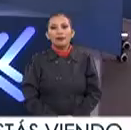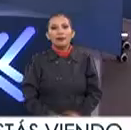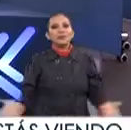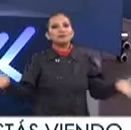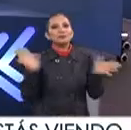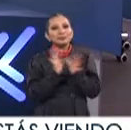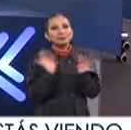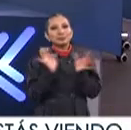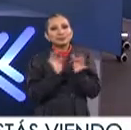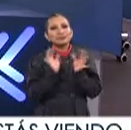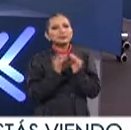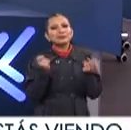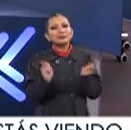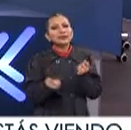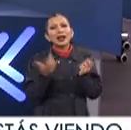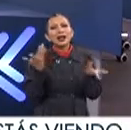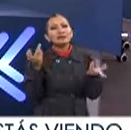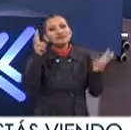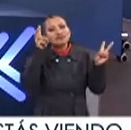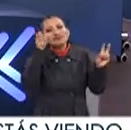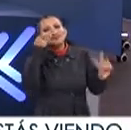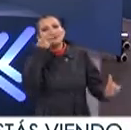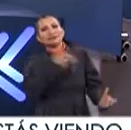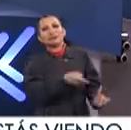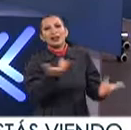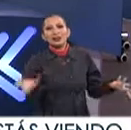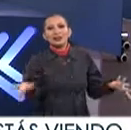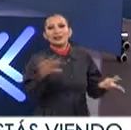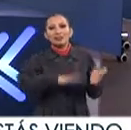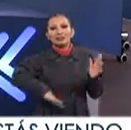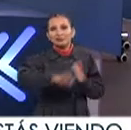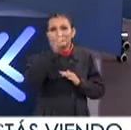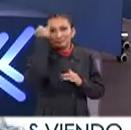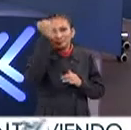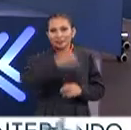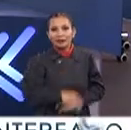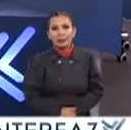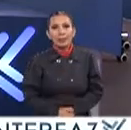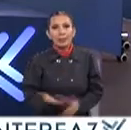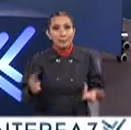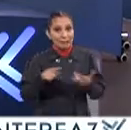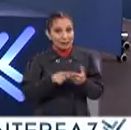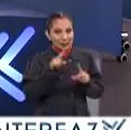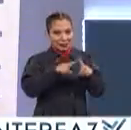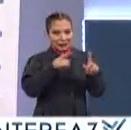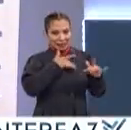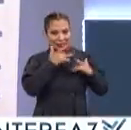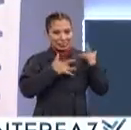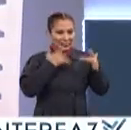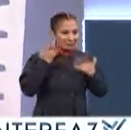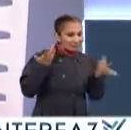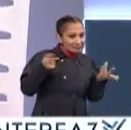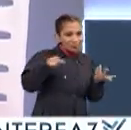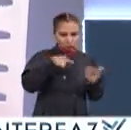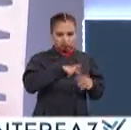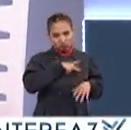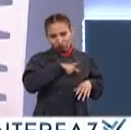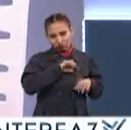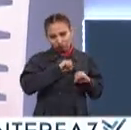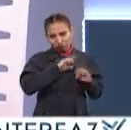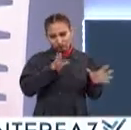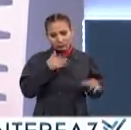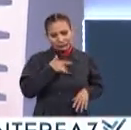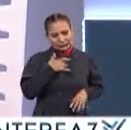Platícanos De qué se trata De dónde surge Esta magnífica idea Pues surge de varias inquietudes Mías por